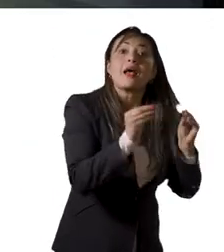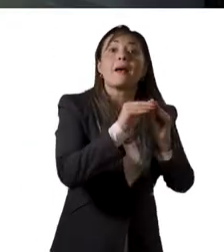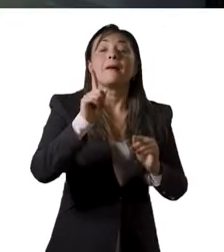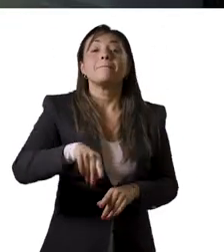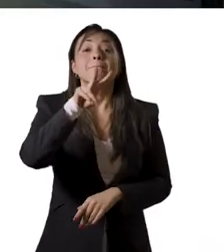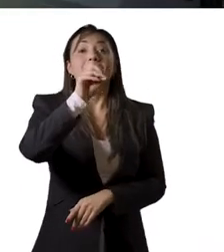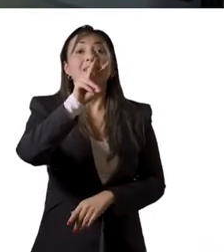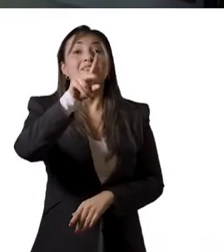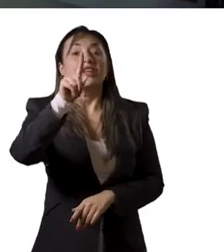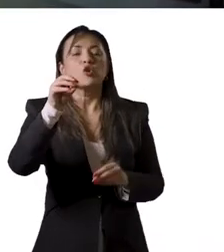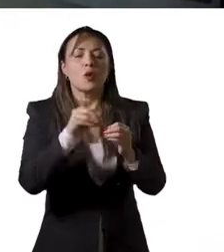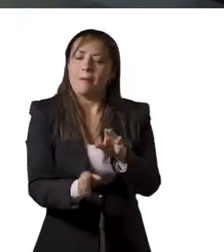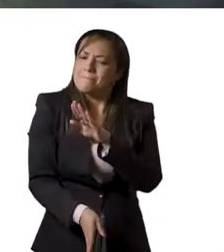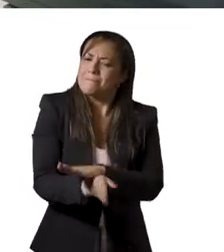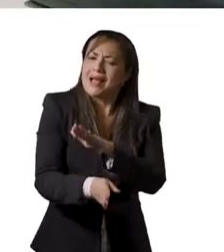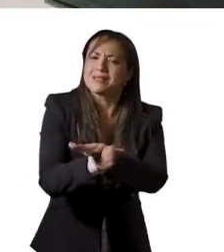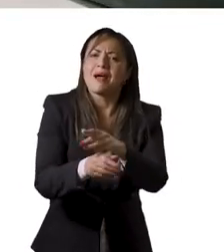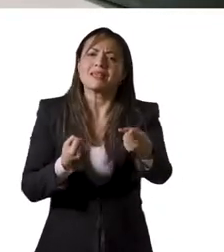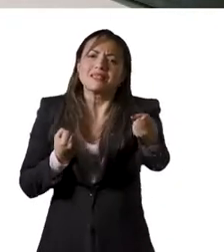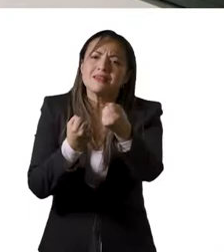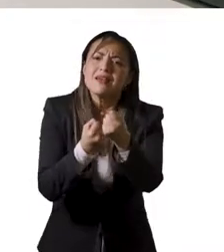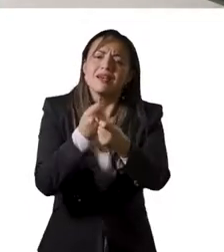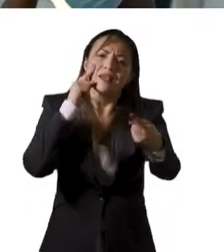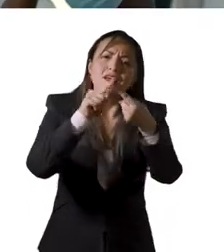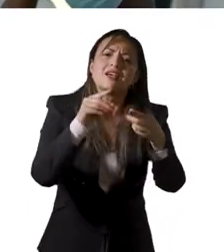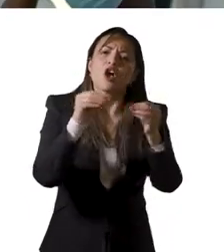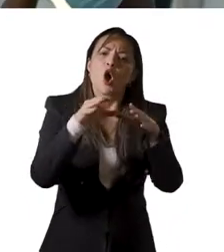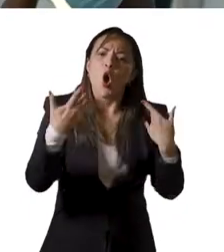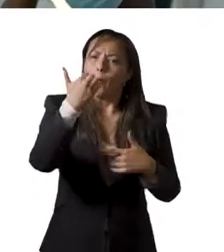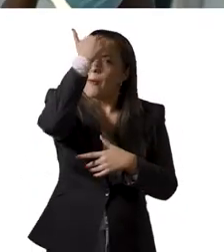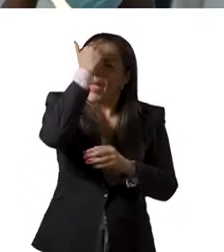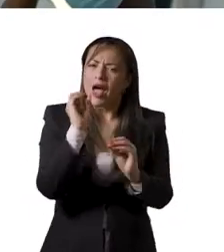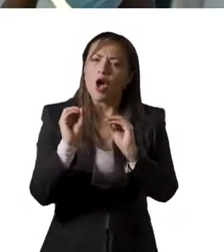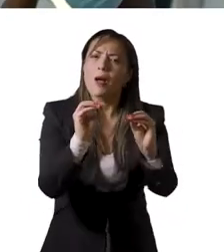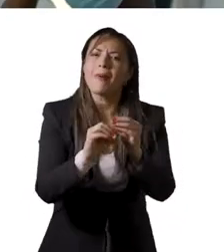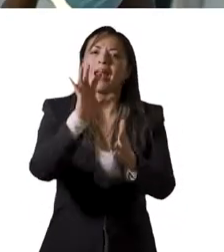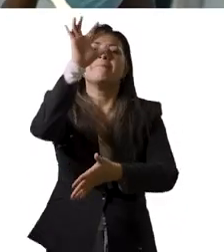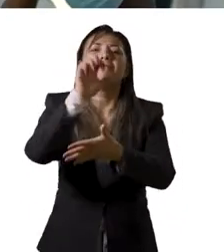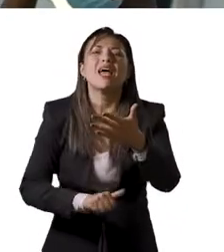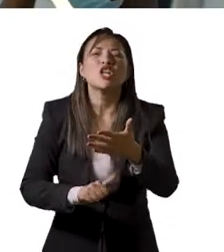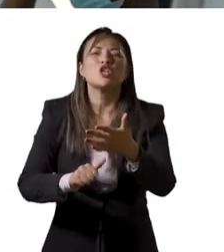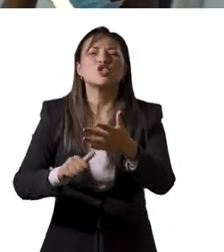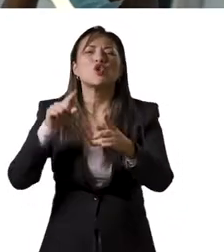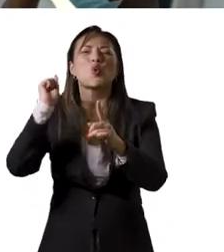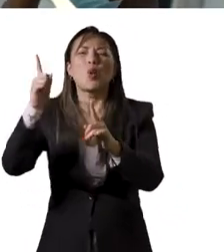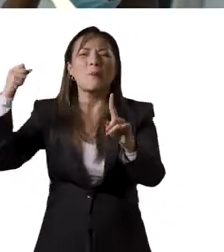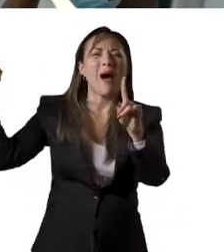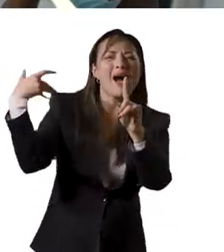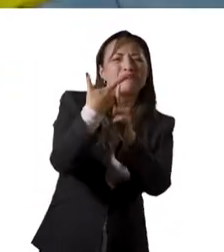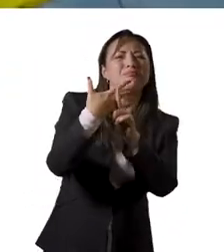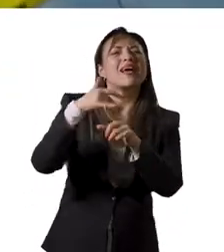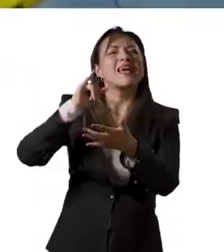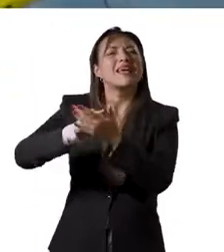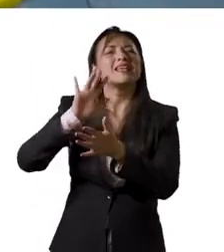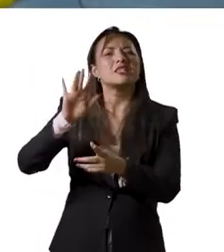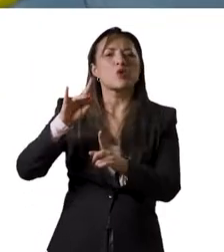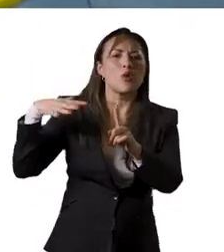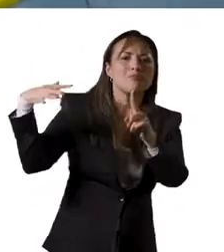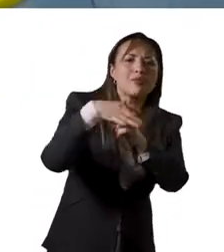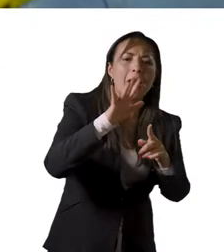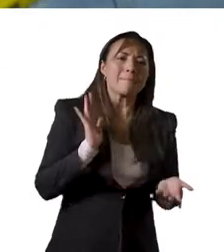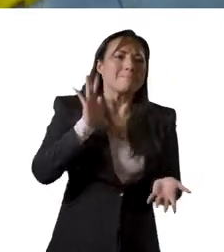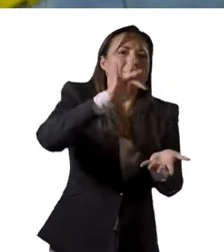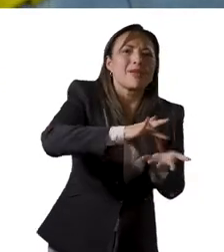Además, durante el 2021 se continuó el esfuerzo por apoyar los procesos pedagógicos para mitigar el impacto que tuvo la